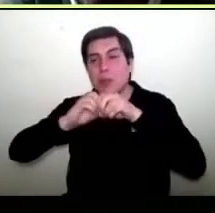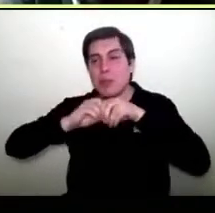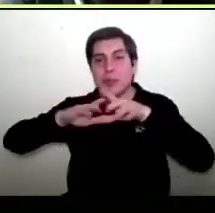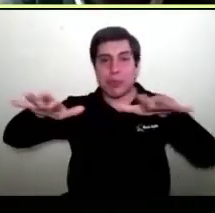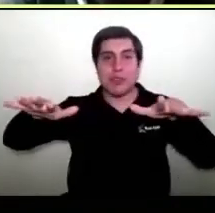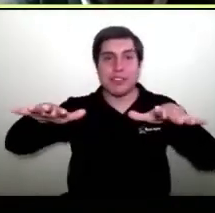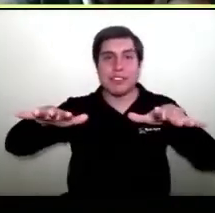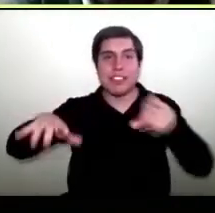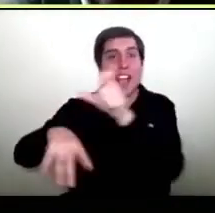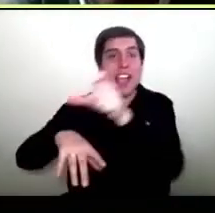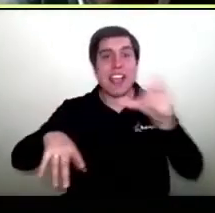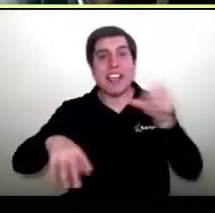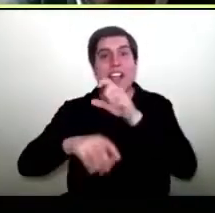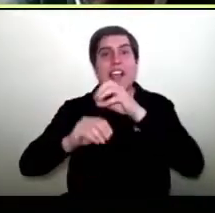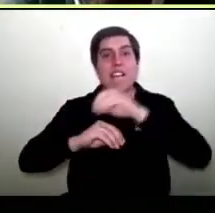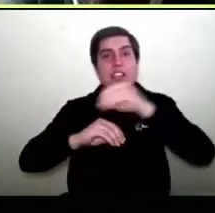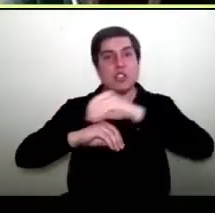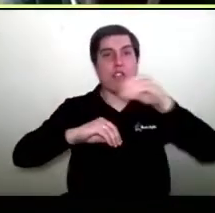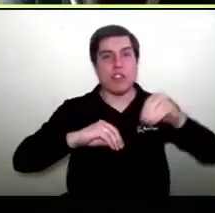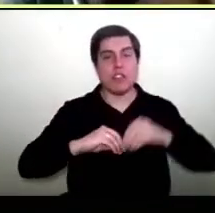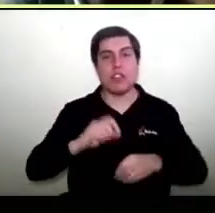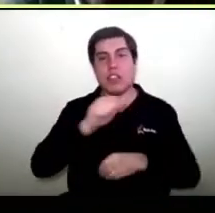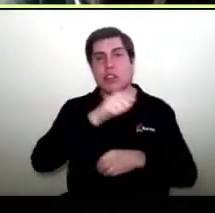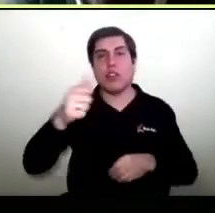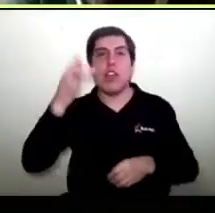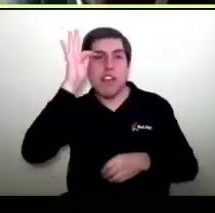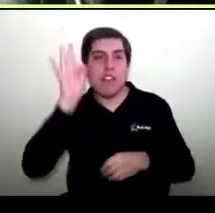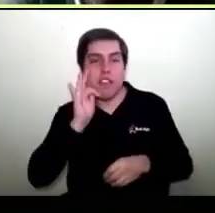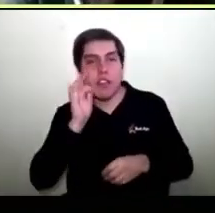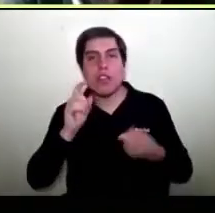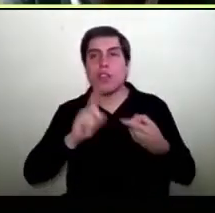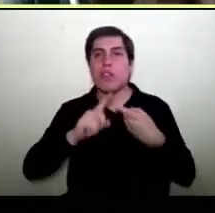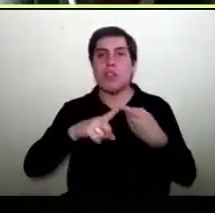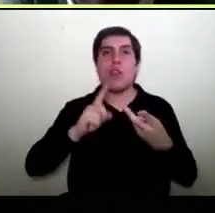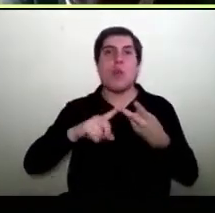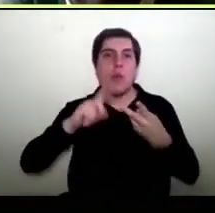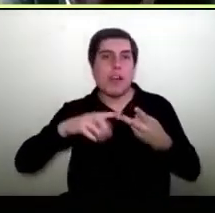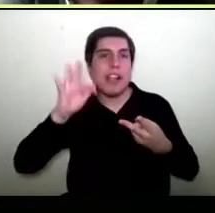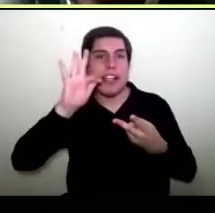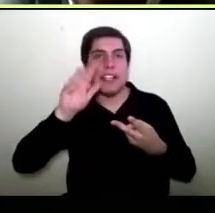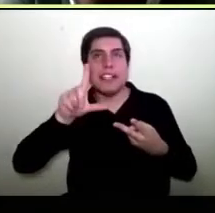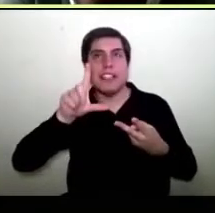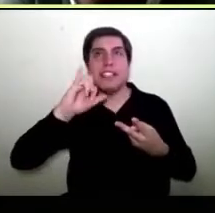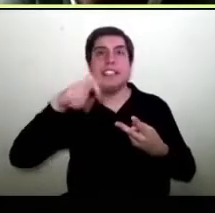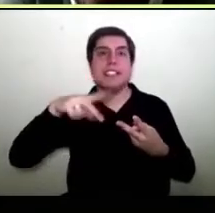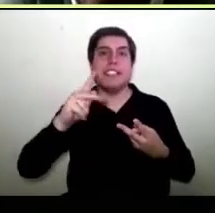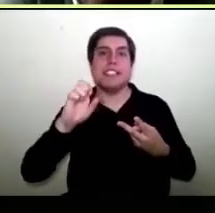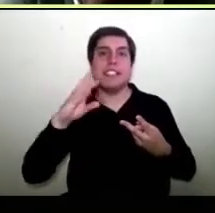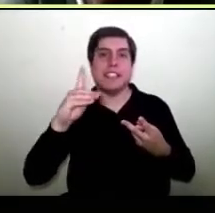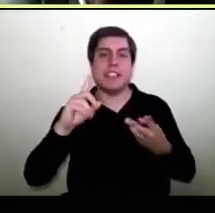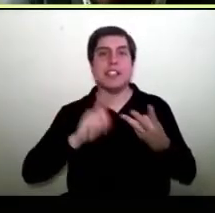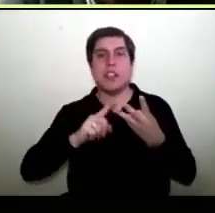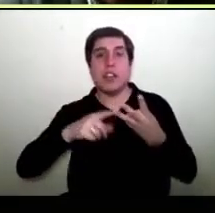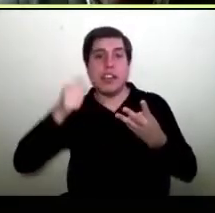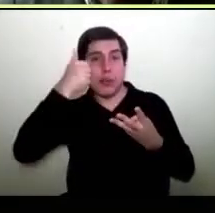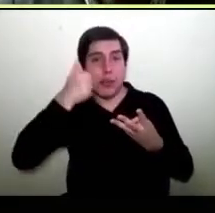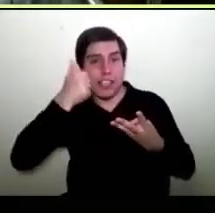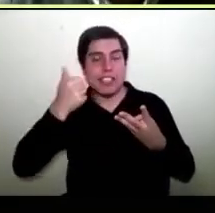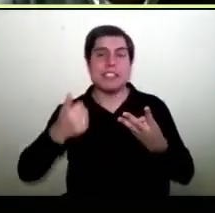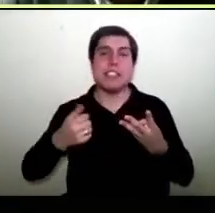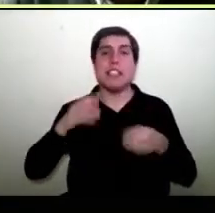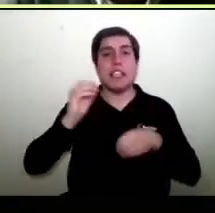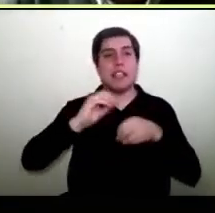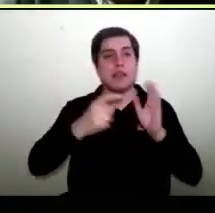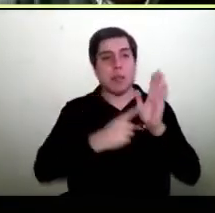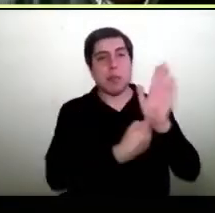Es decir, hacemos una sola publicidad en Facebook, una sola publicidad en LinkedIn, una sola publicidad en Instagram y donde mostramos